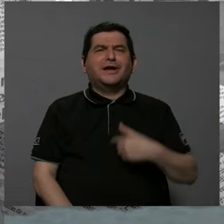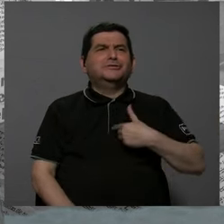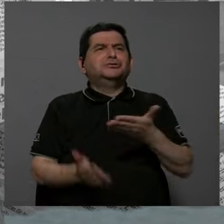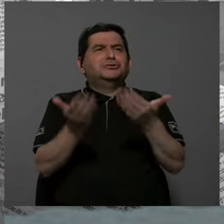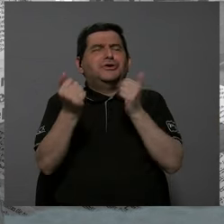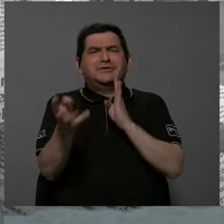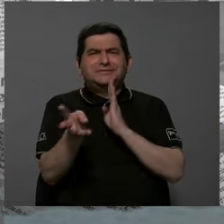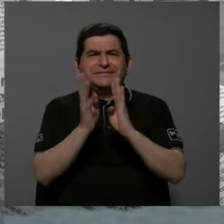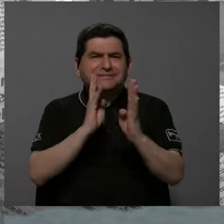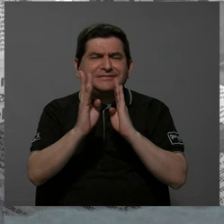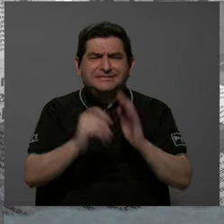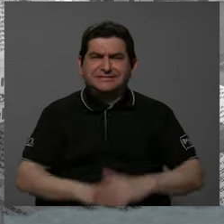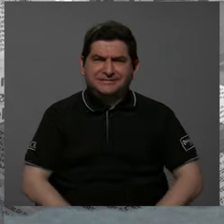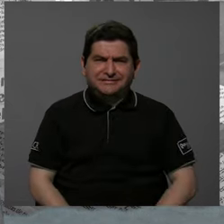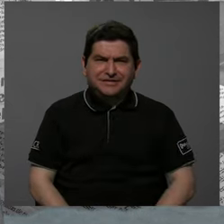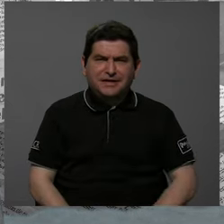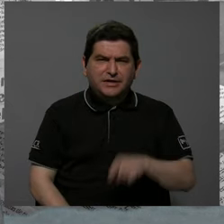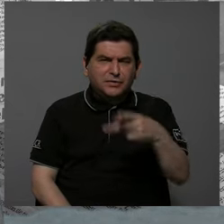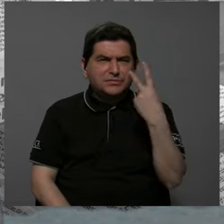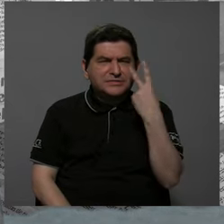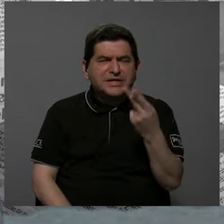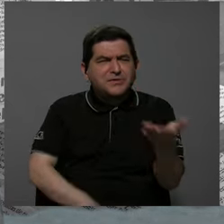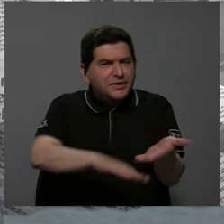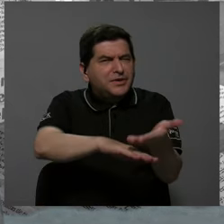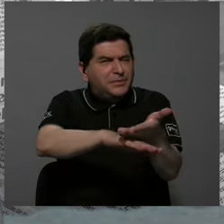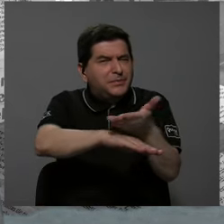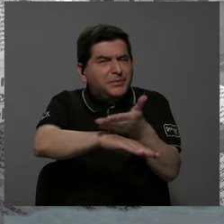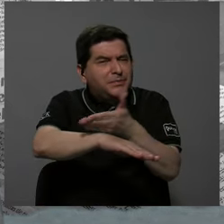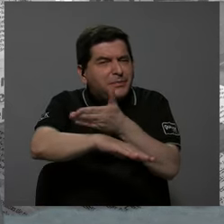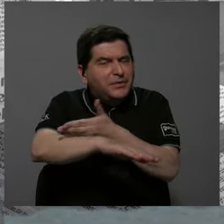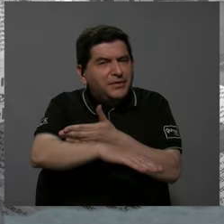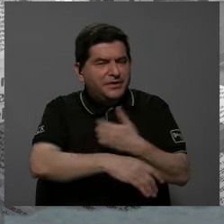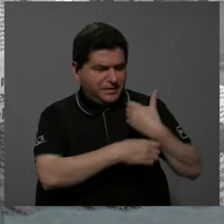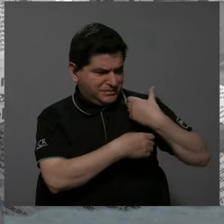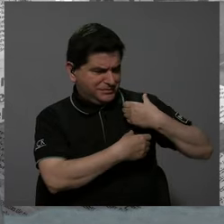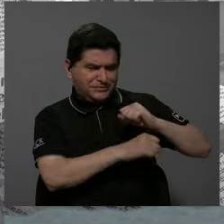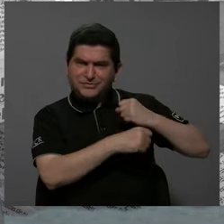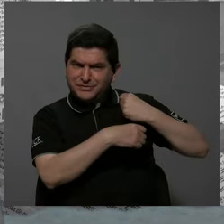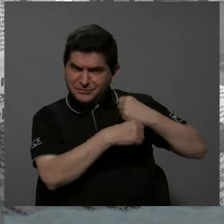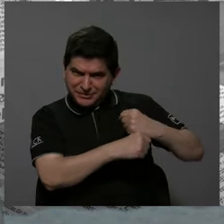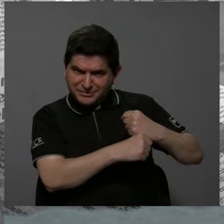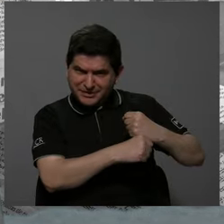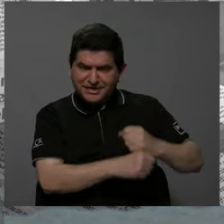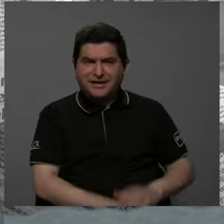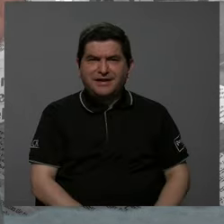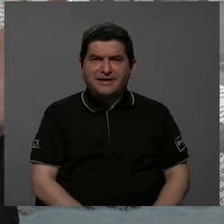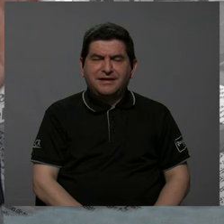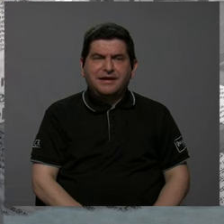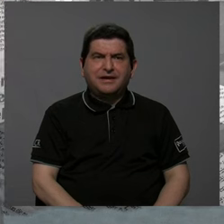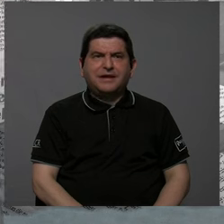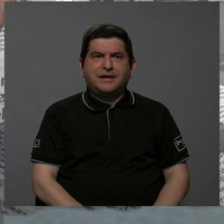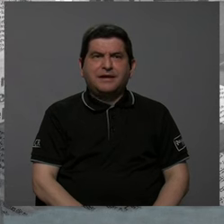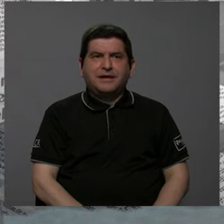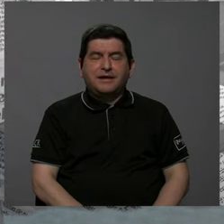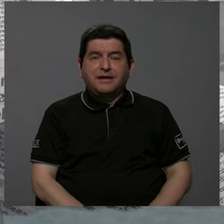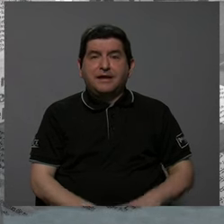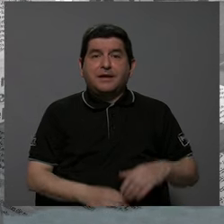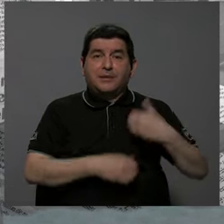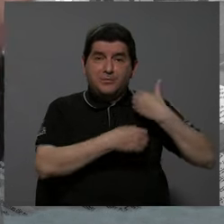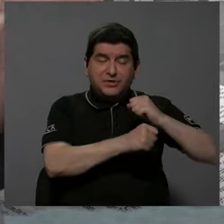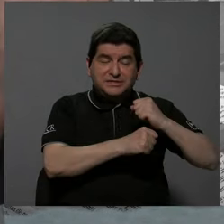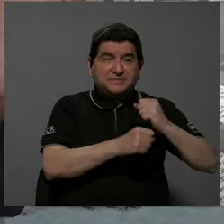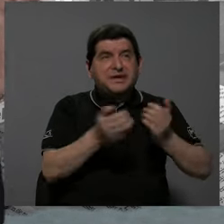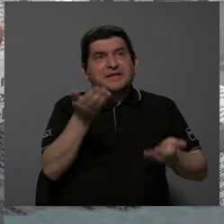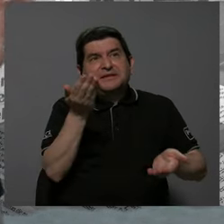Quisiera hablar sobre... ¿Usted ve mejoras en las municipalidades entre lo que fue la municipalidad